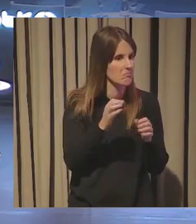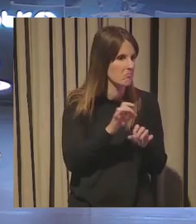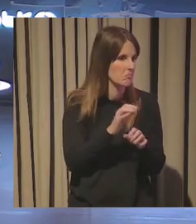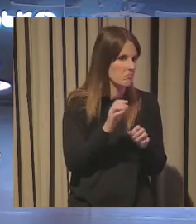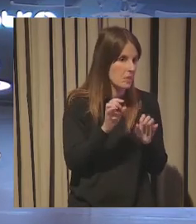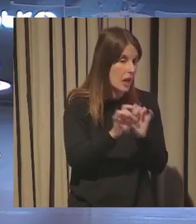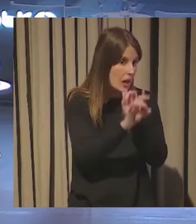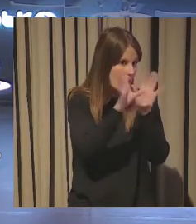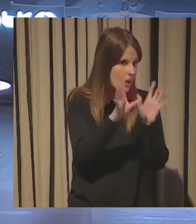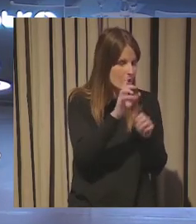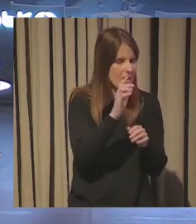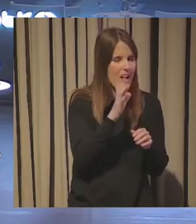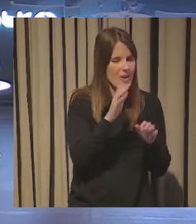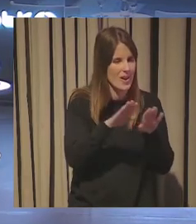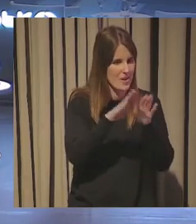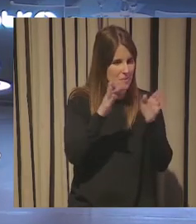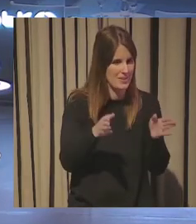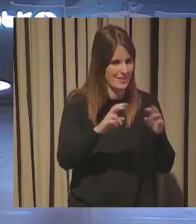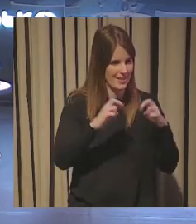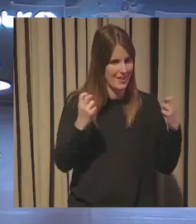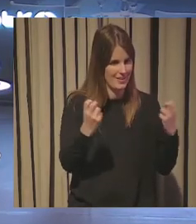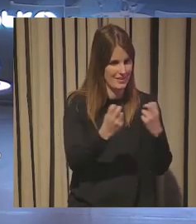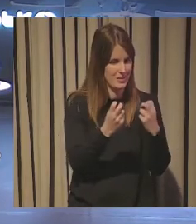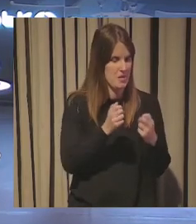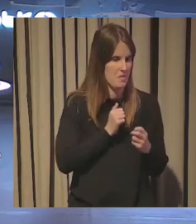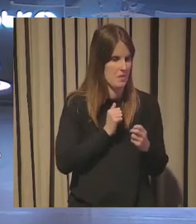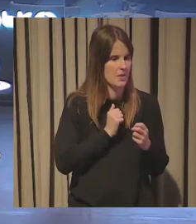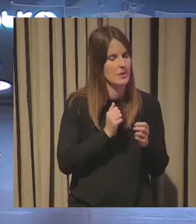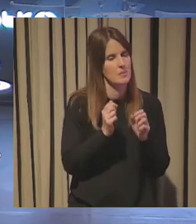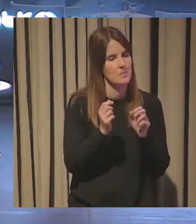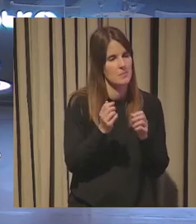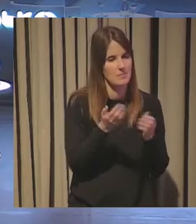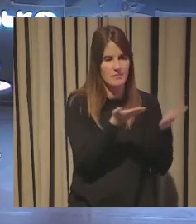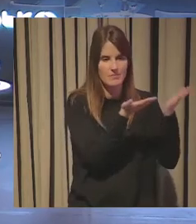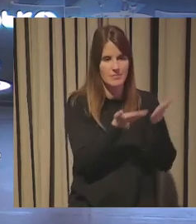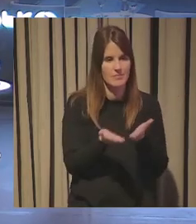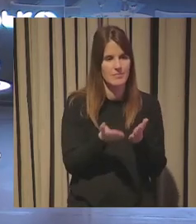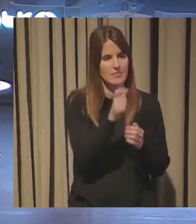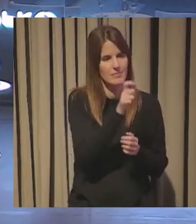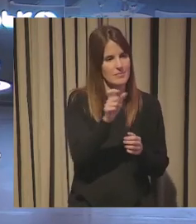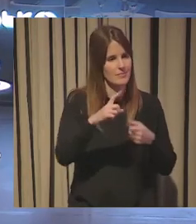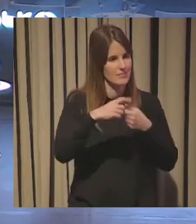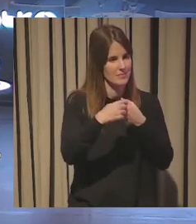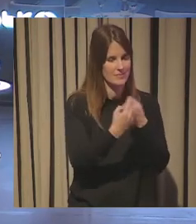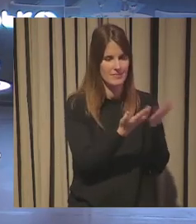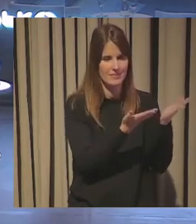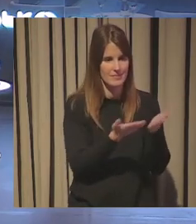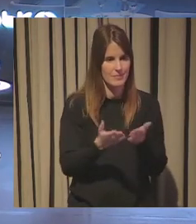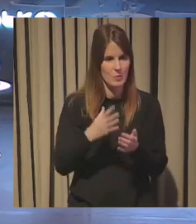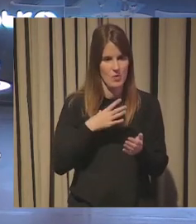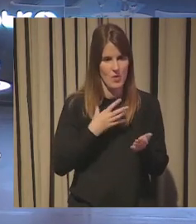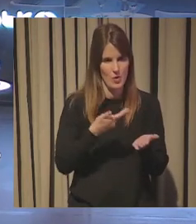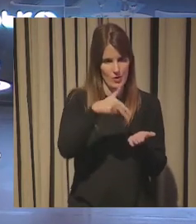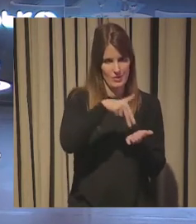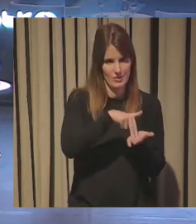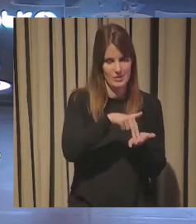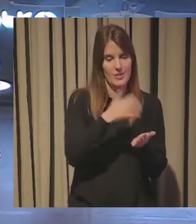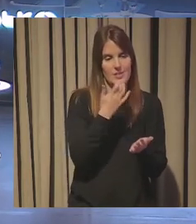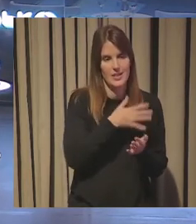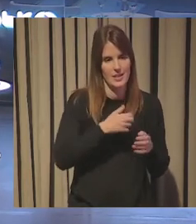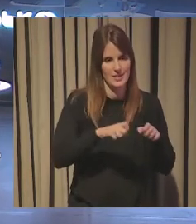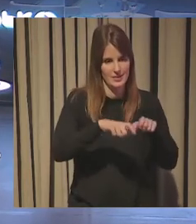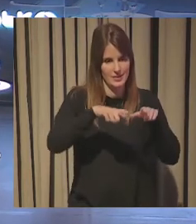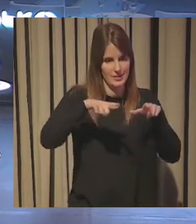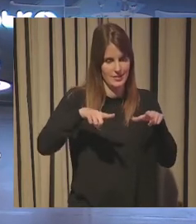Bueno, pues vamos a pasar a la mesa redonda, yo me voy a ir sentando por aquí y voy a invitar a mis acompañantes que pueden ir saliendo, si sois tan